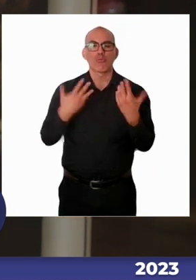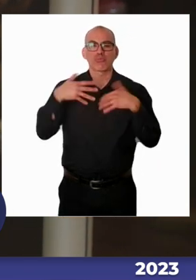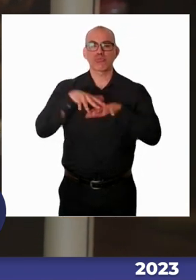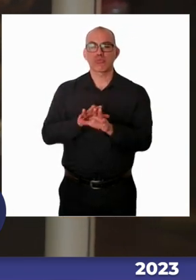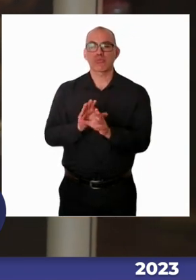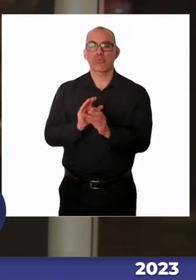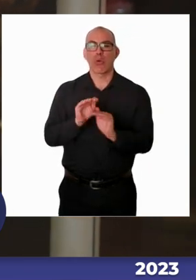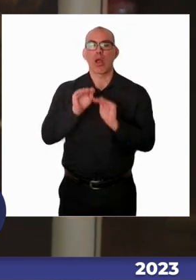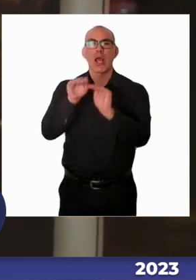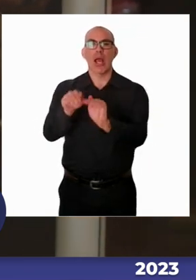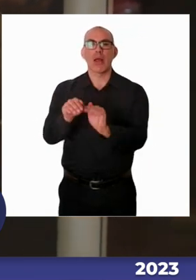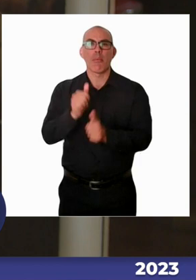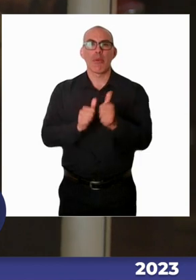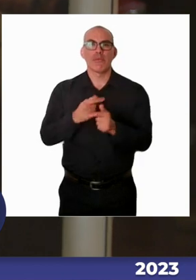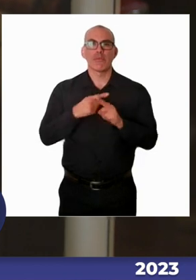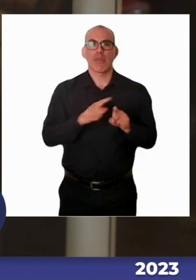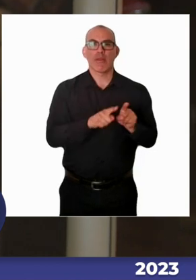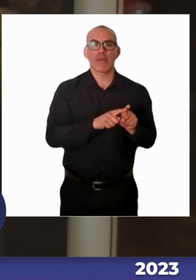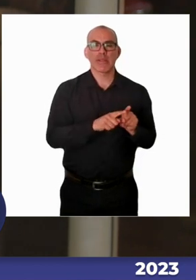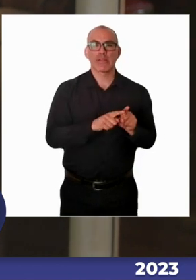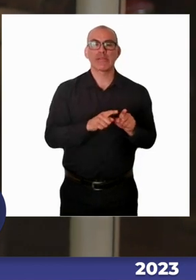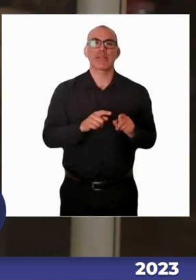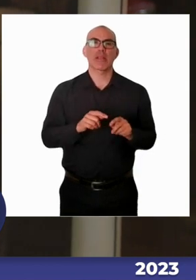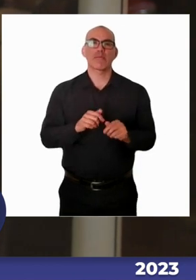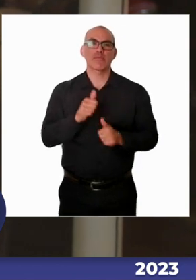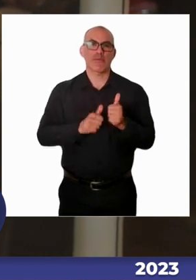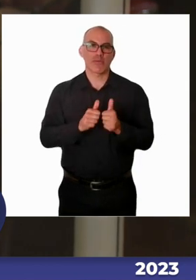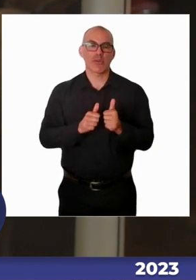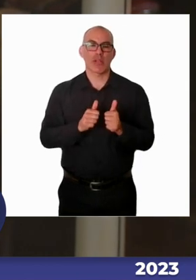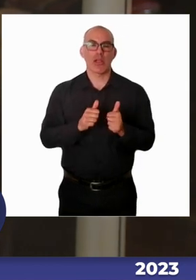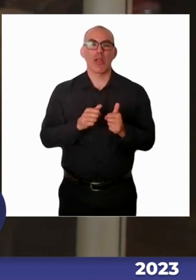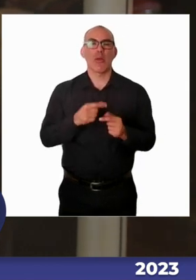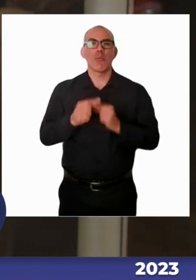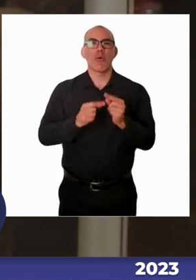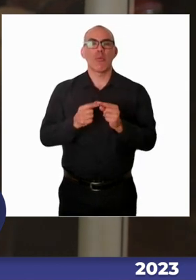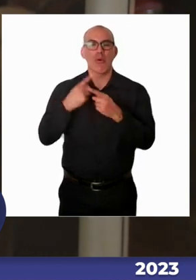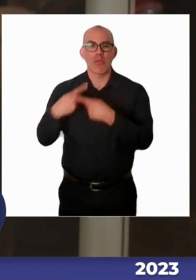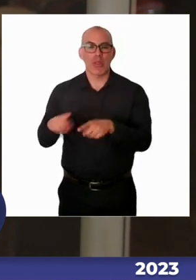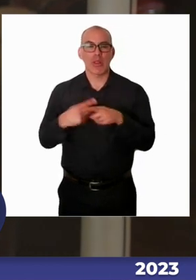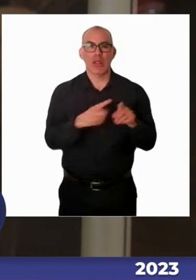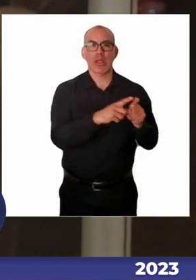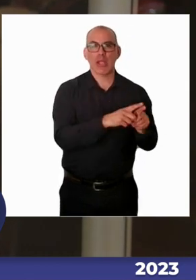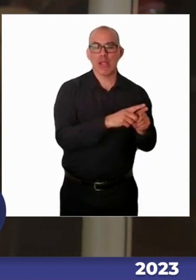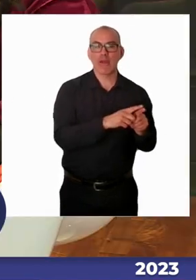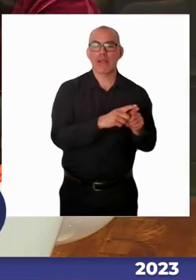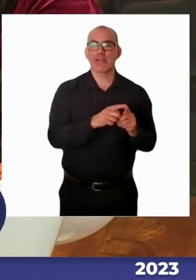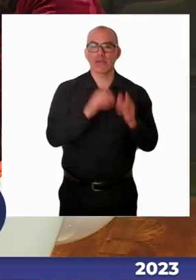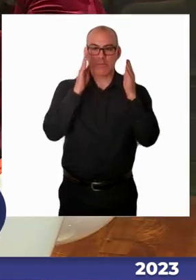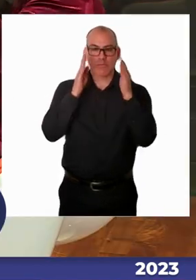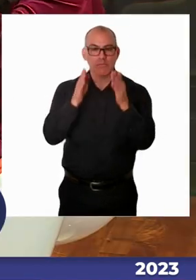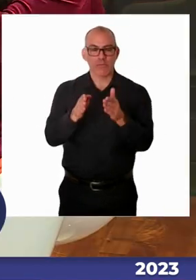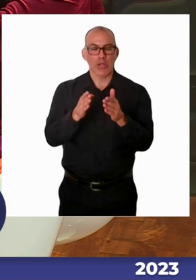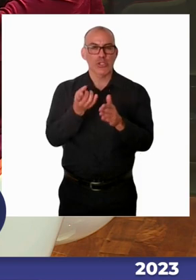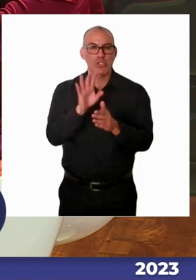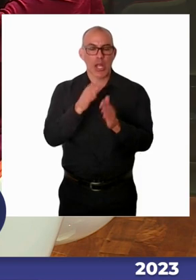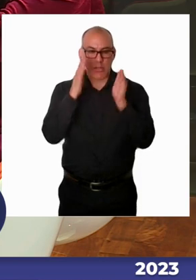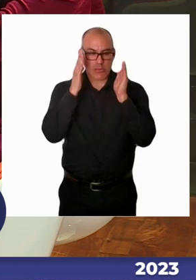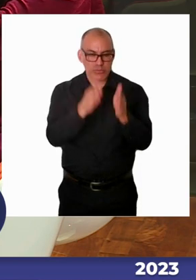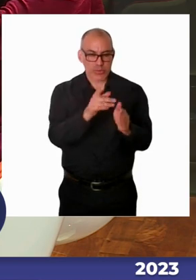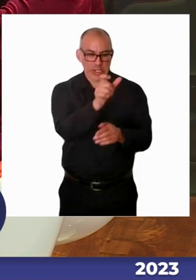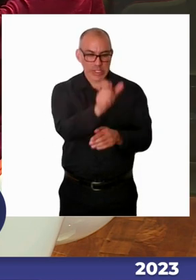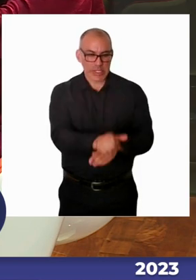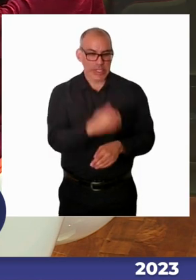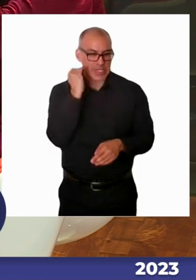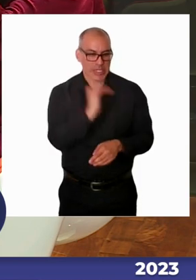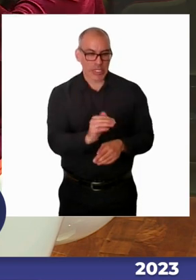diferenciada, digamos, un niño o niña que recibe subvención especial, en términos económicos, es mayor que una subvención regular.